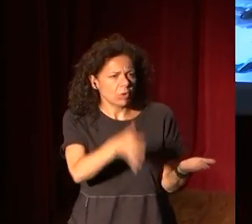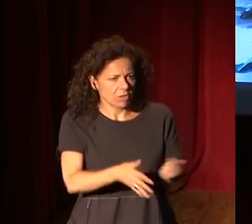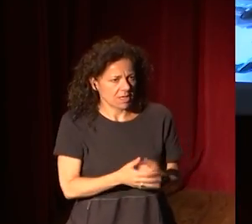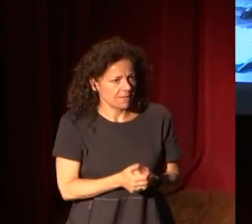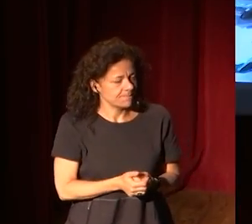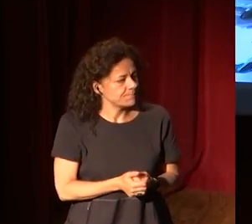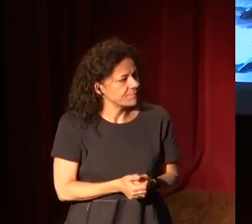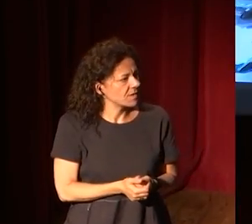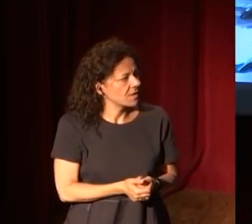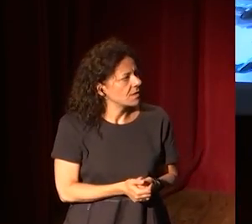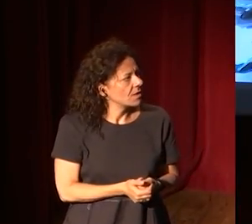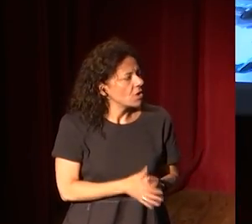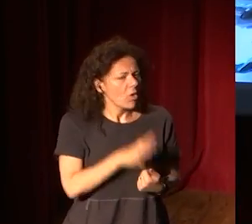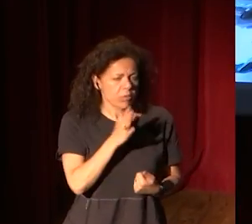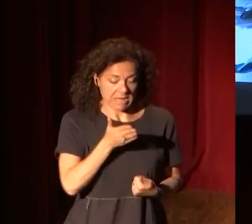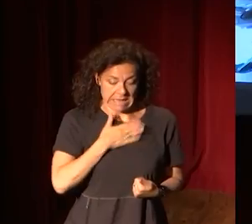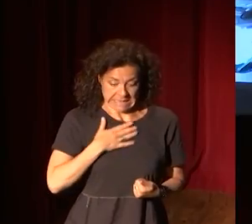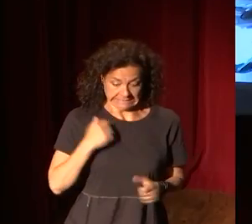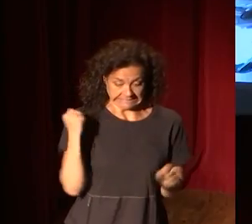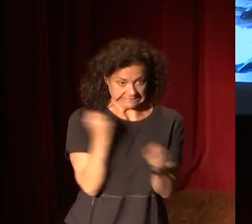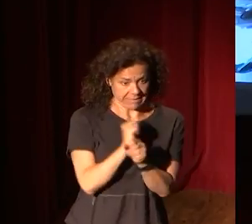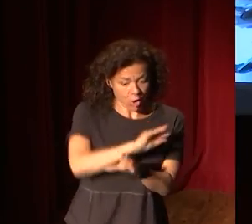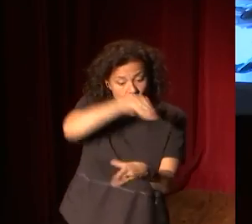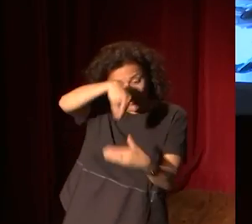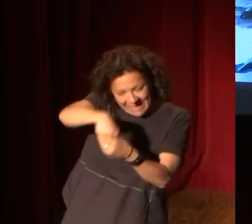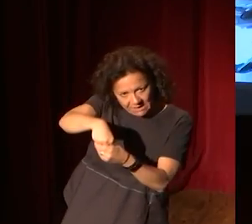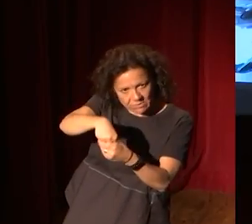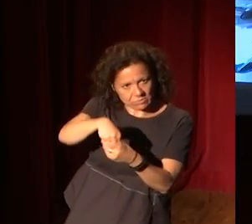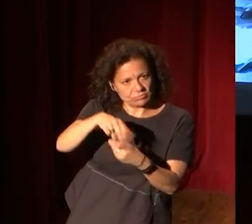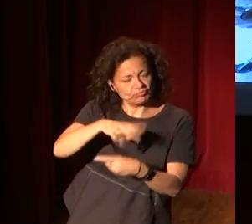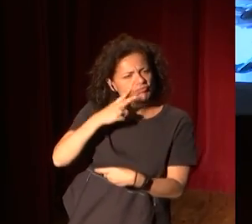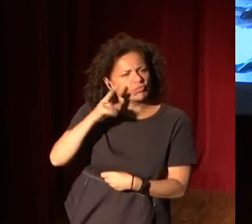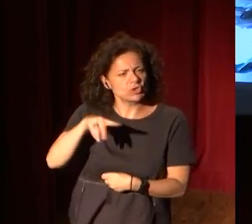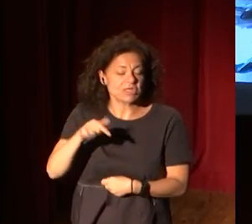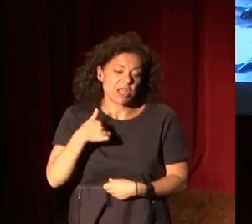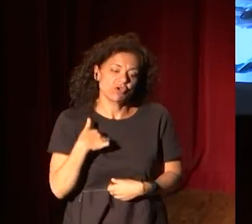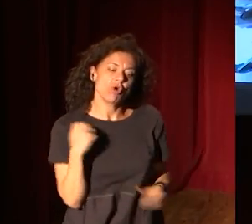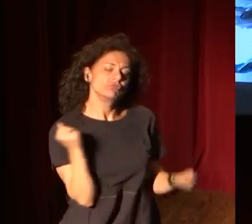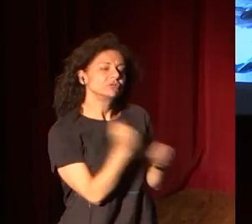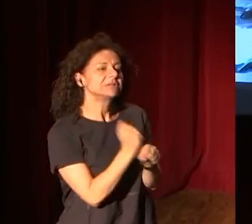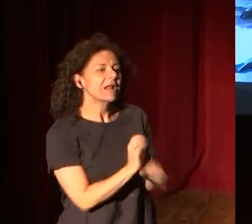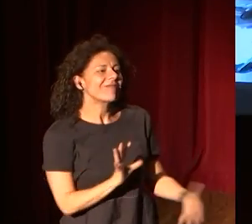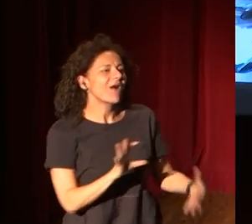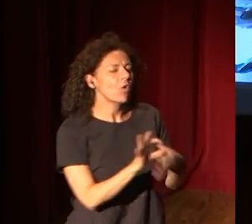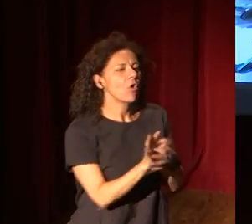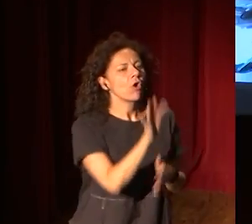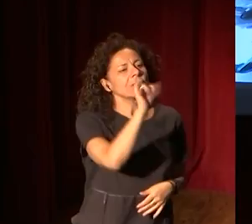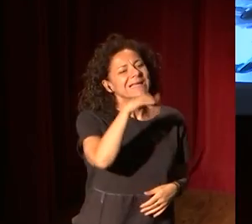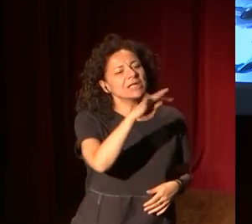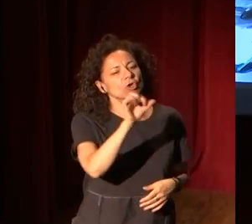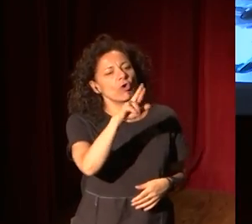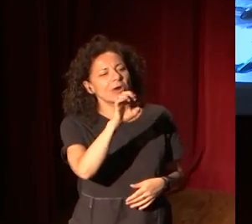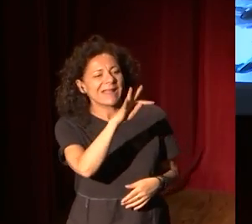en el propio trabajo interno del museo. Es decir, no, no, es que yo me dedico a Tintoretto y